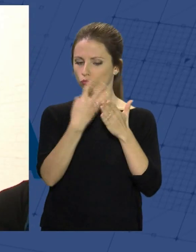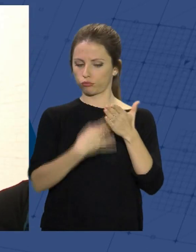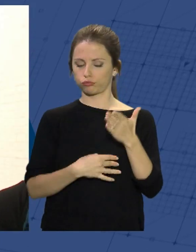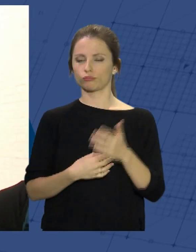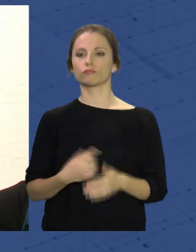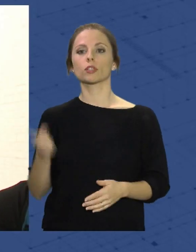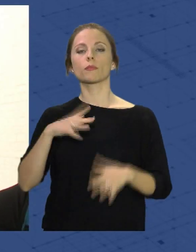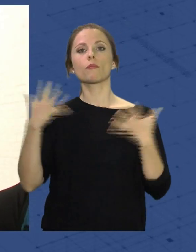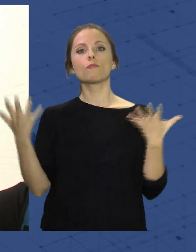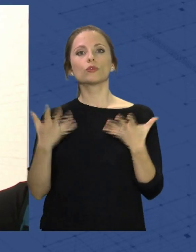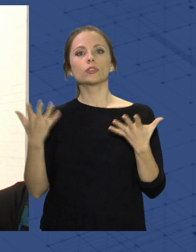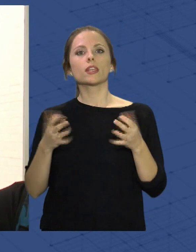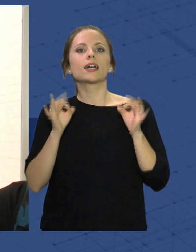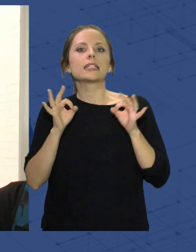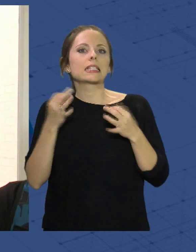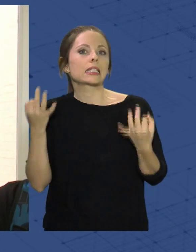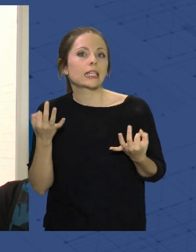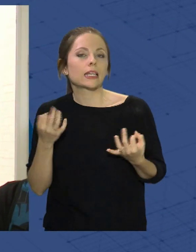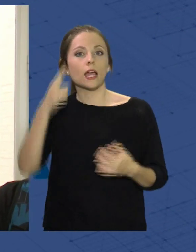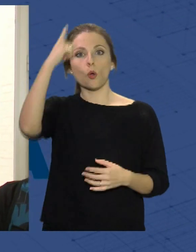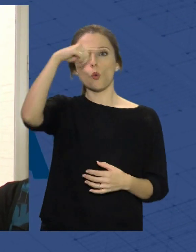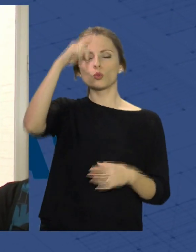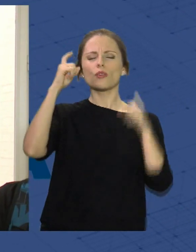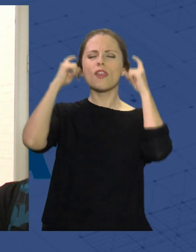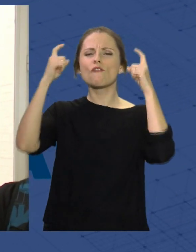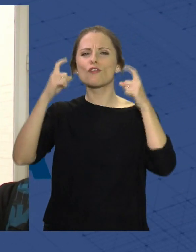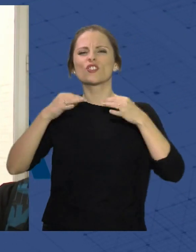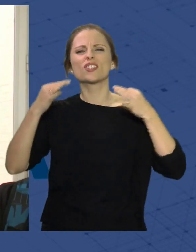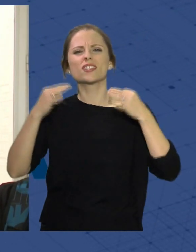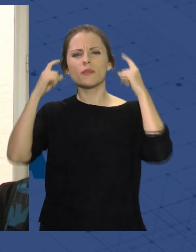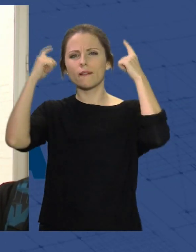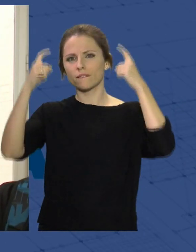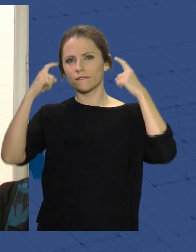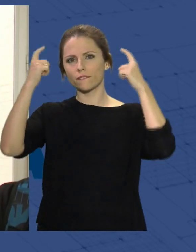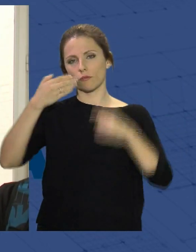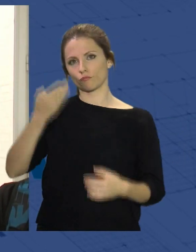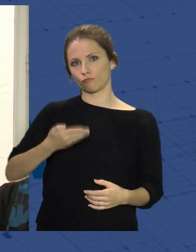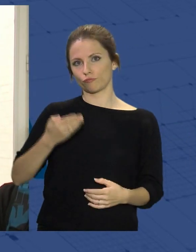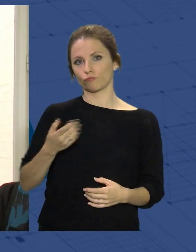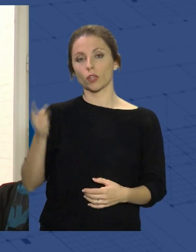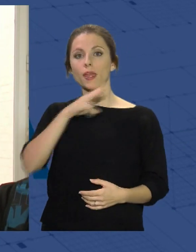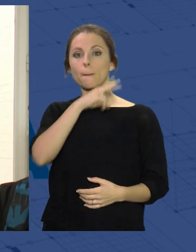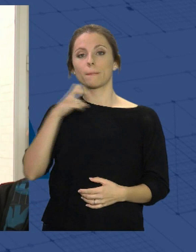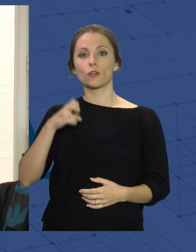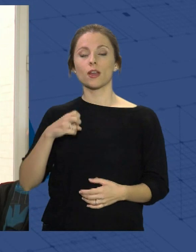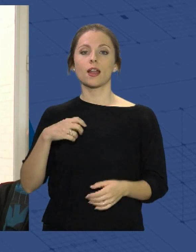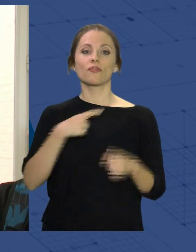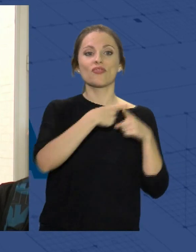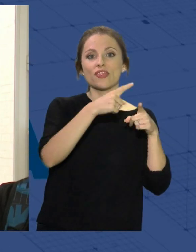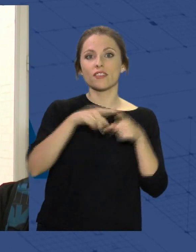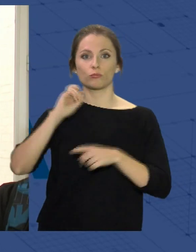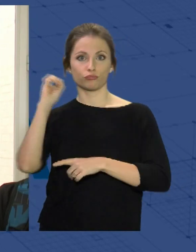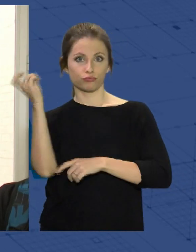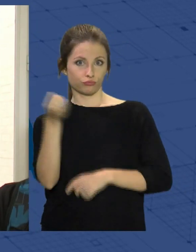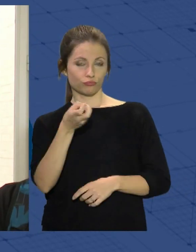potencia sobre todo la cultura del esfuerzo, también el valorar la diversidad y yo